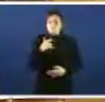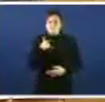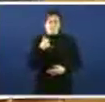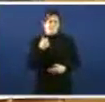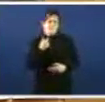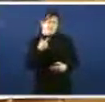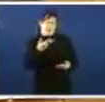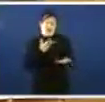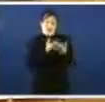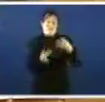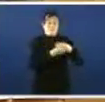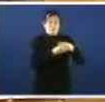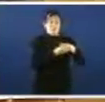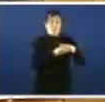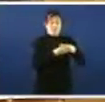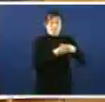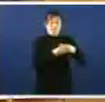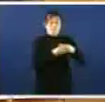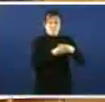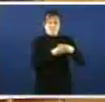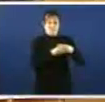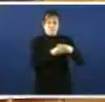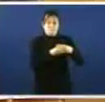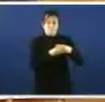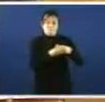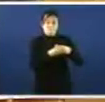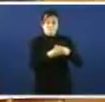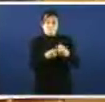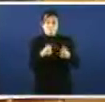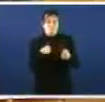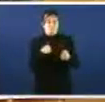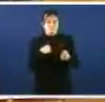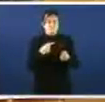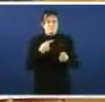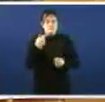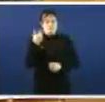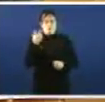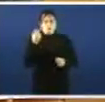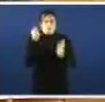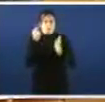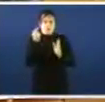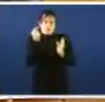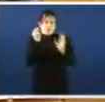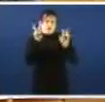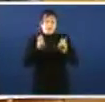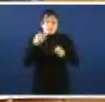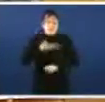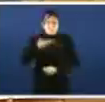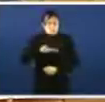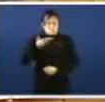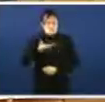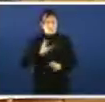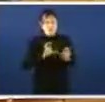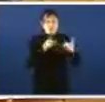emenda de adición a nosa lectura hai unha cuestión que é crucial que é que o